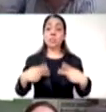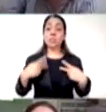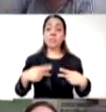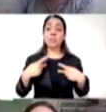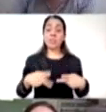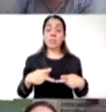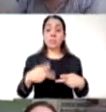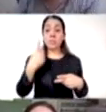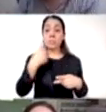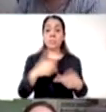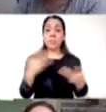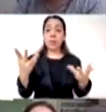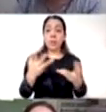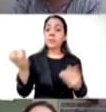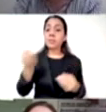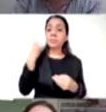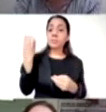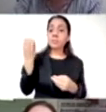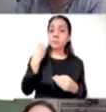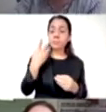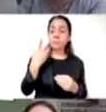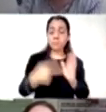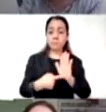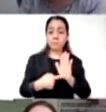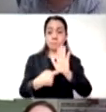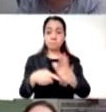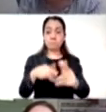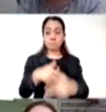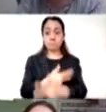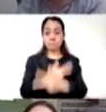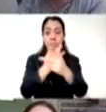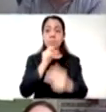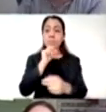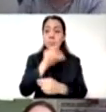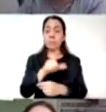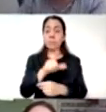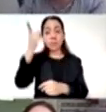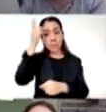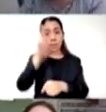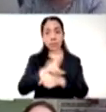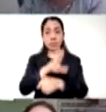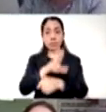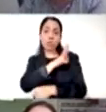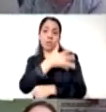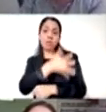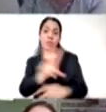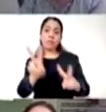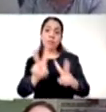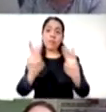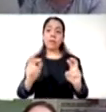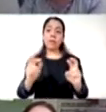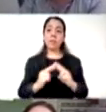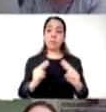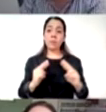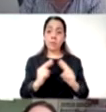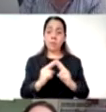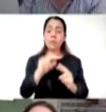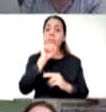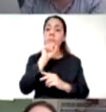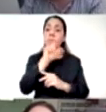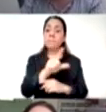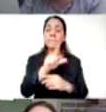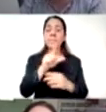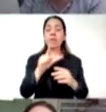por supuesto a la Dirección General de Asuntos Religiosos gracias a Tejiendo Redes Infancia que nos regaló